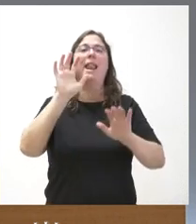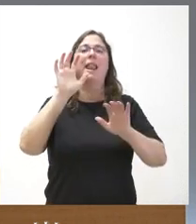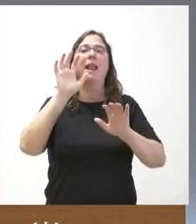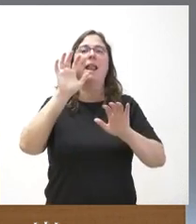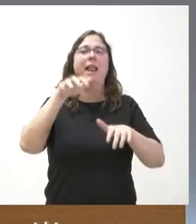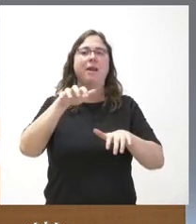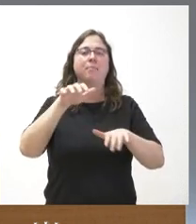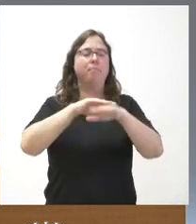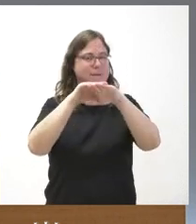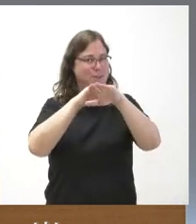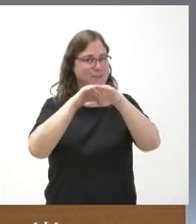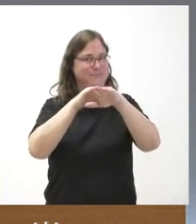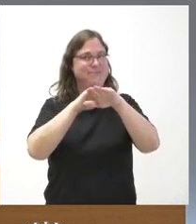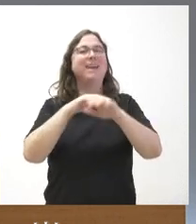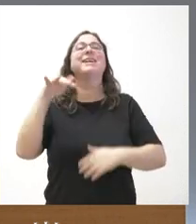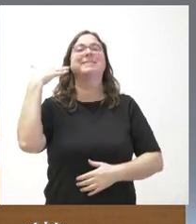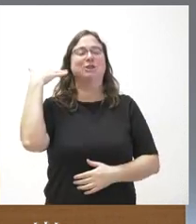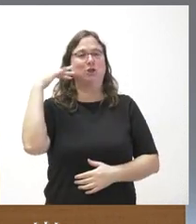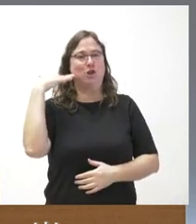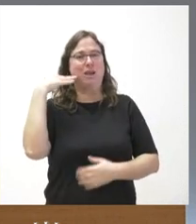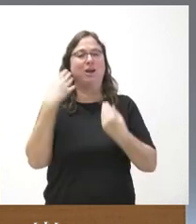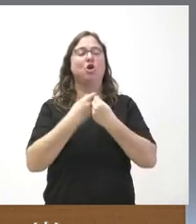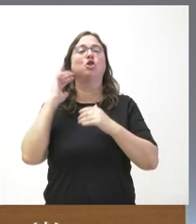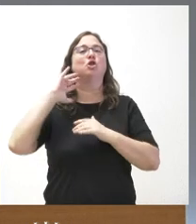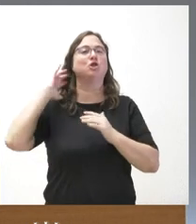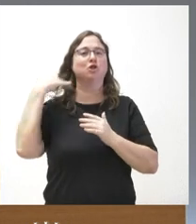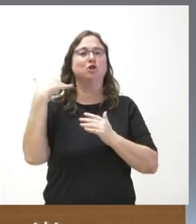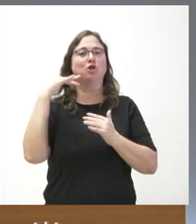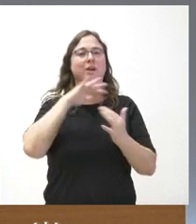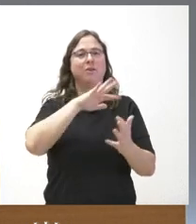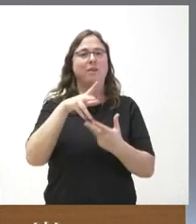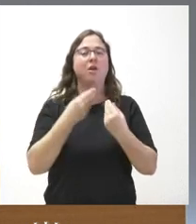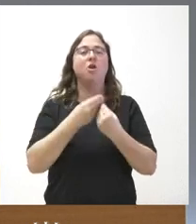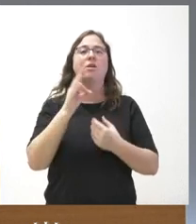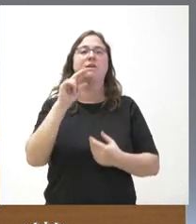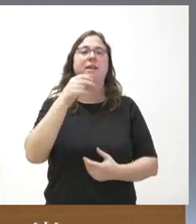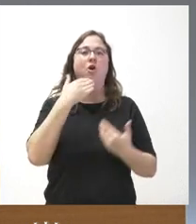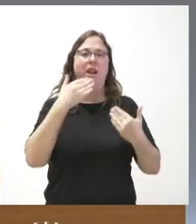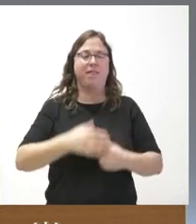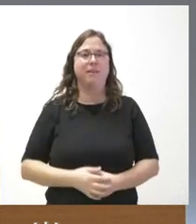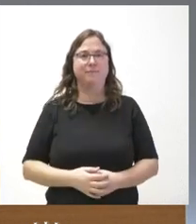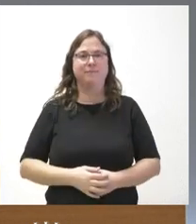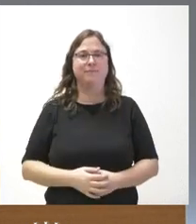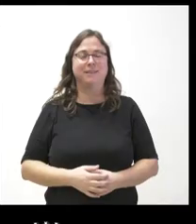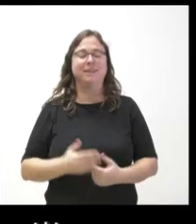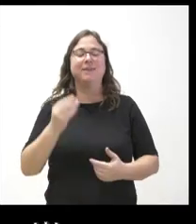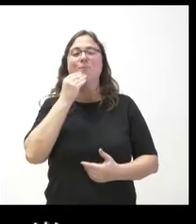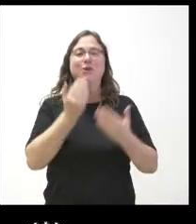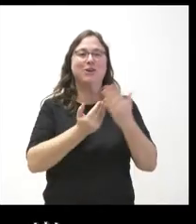perdón en Soria en Soria Noticias en concreto con Sergio García Sergio buenos días